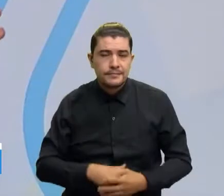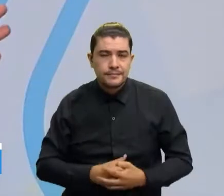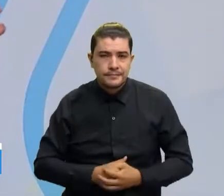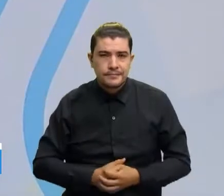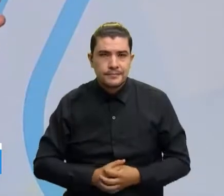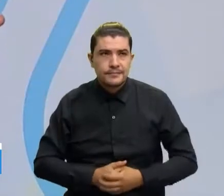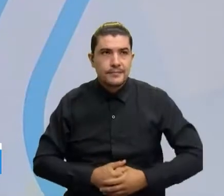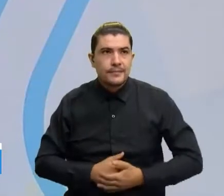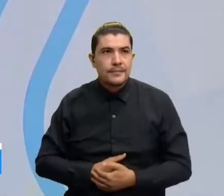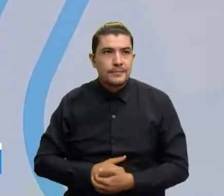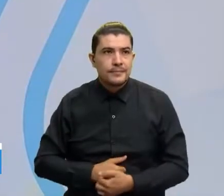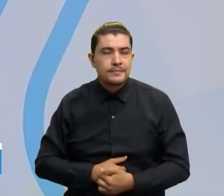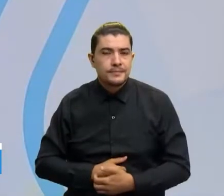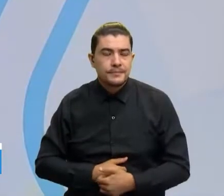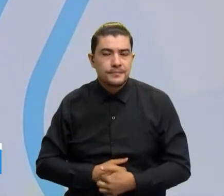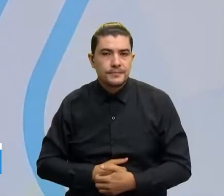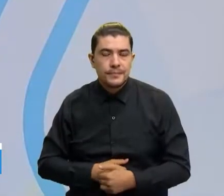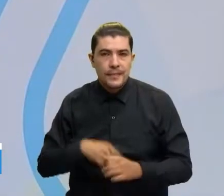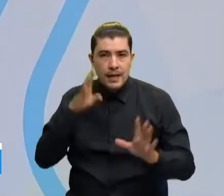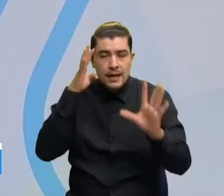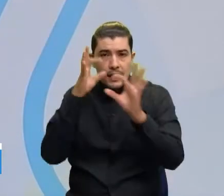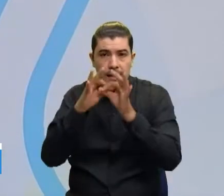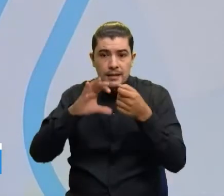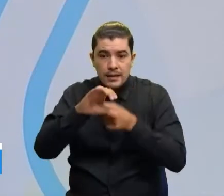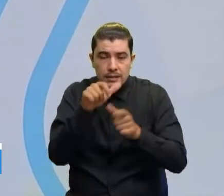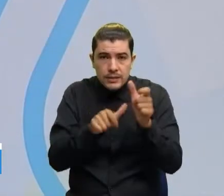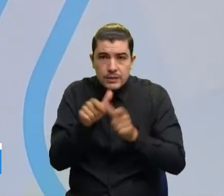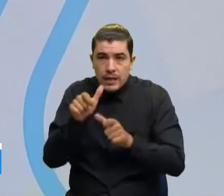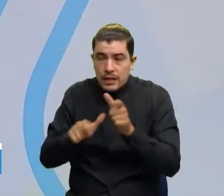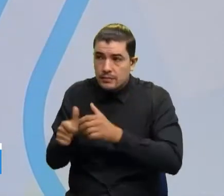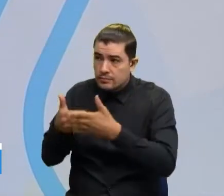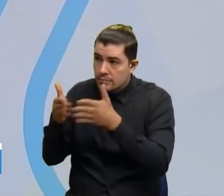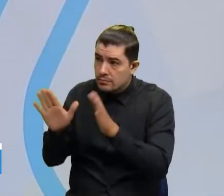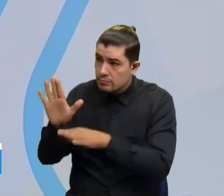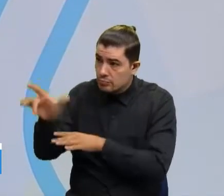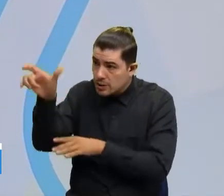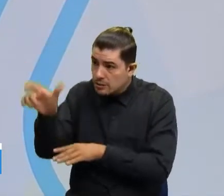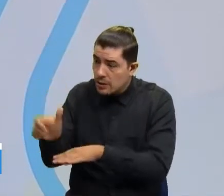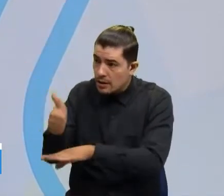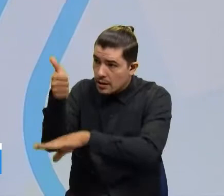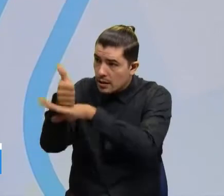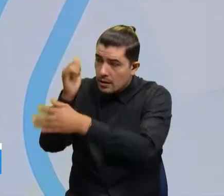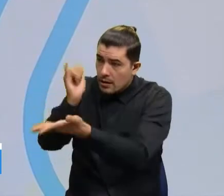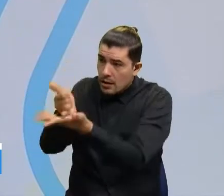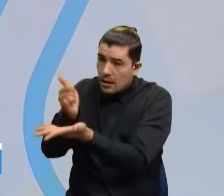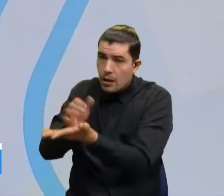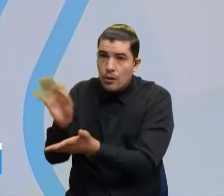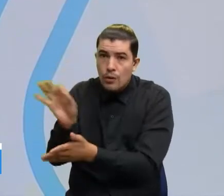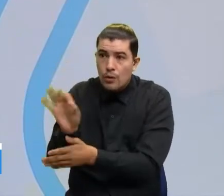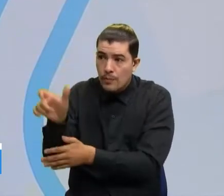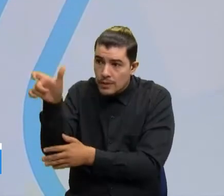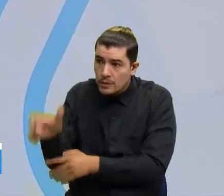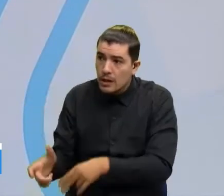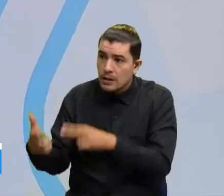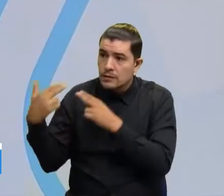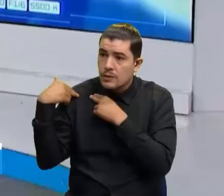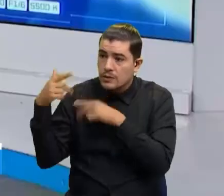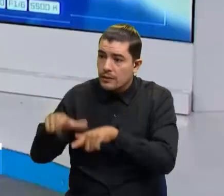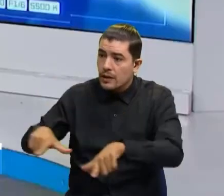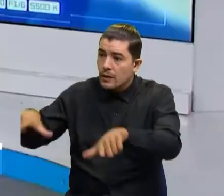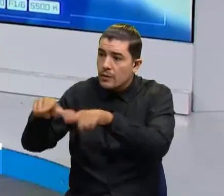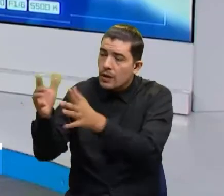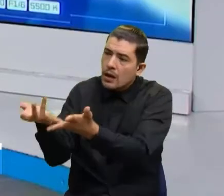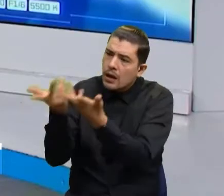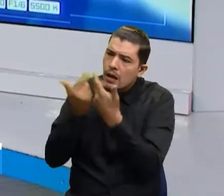Bueno, nosotros abrimos el micrófono del Ente Ciudadano para que el presidente de la Junta de Acción Comunal o alguna persona encargada de este lugar nos